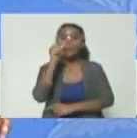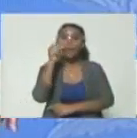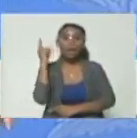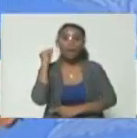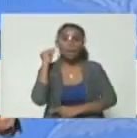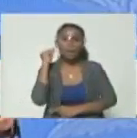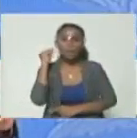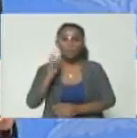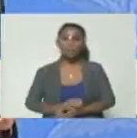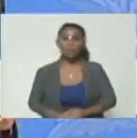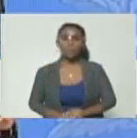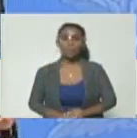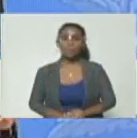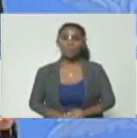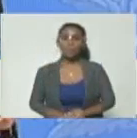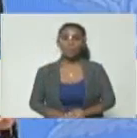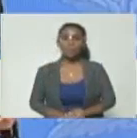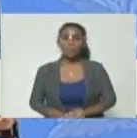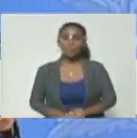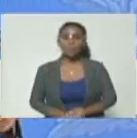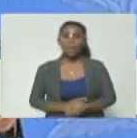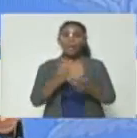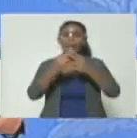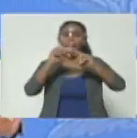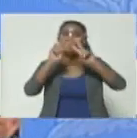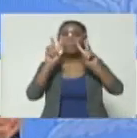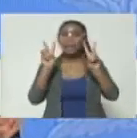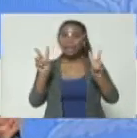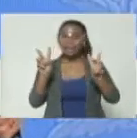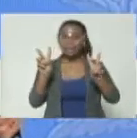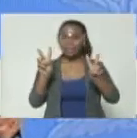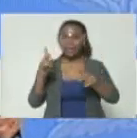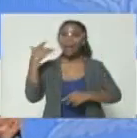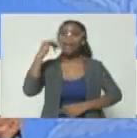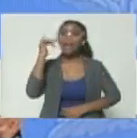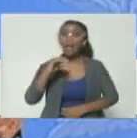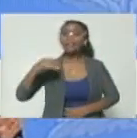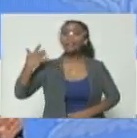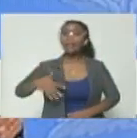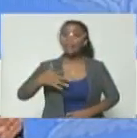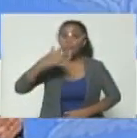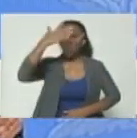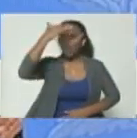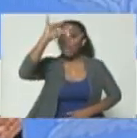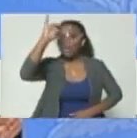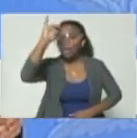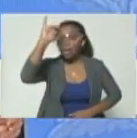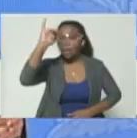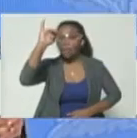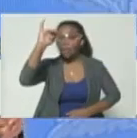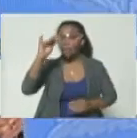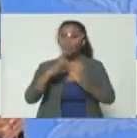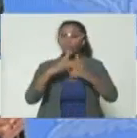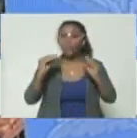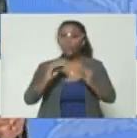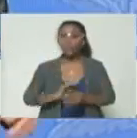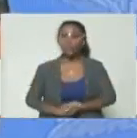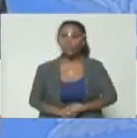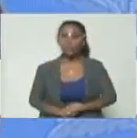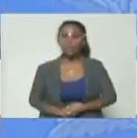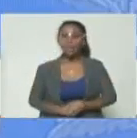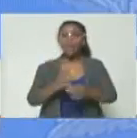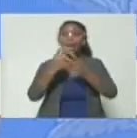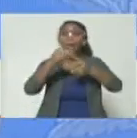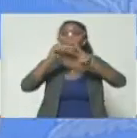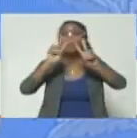todos los venezolanos, la paz a la que tienen derecho las haitianas y los haitianos, la